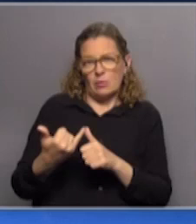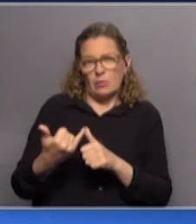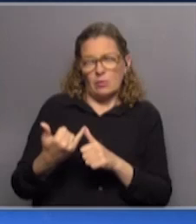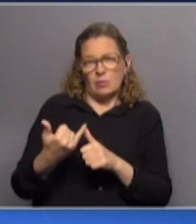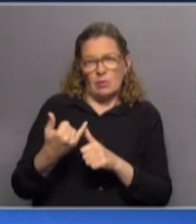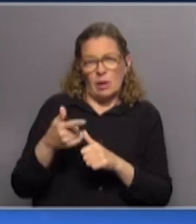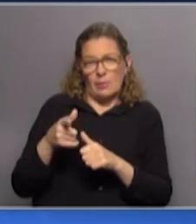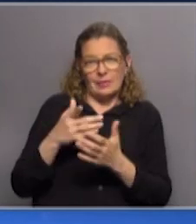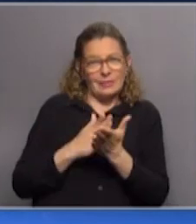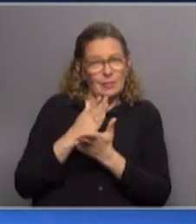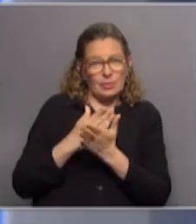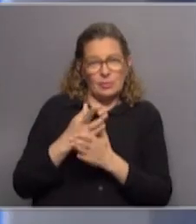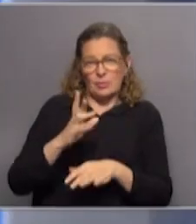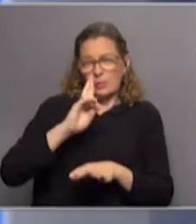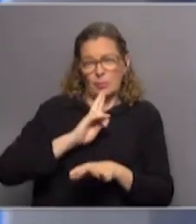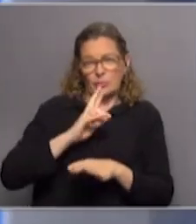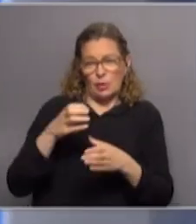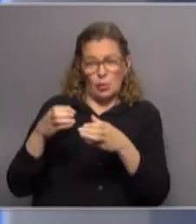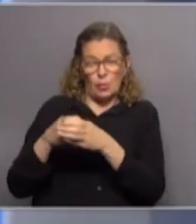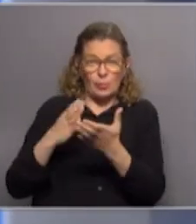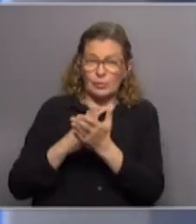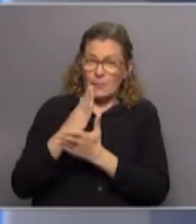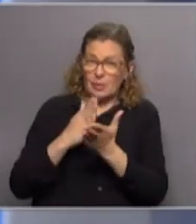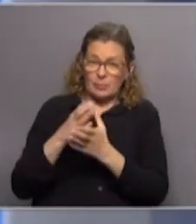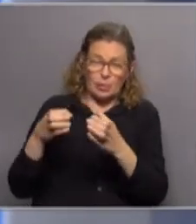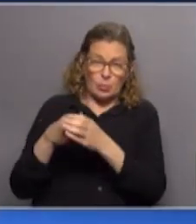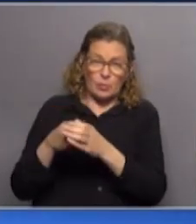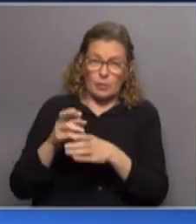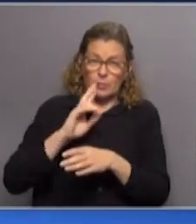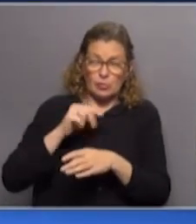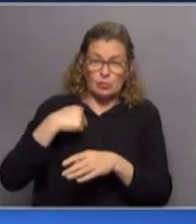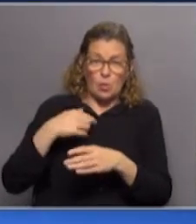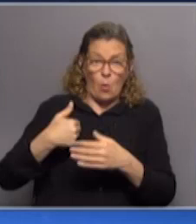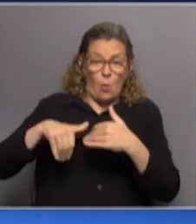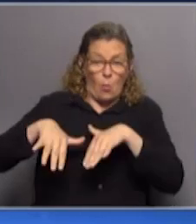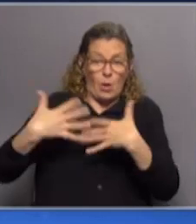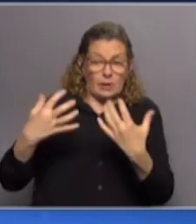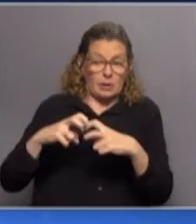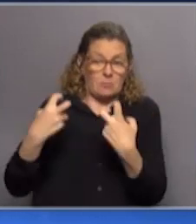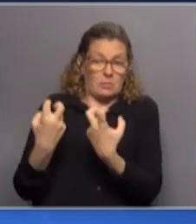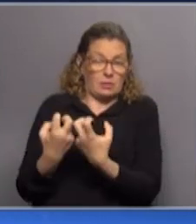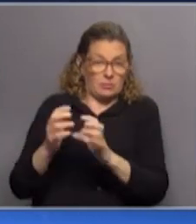iglesias y a mí siempre me contesta. Nuestro gremio siempre le contesta. Yo o cualquier integrante de la mesa.